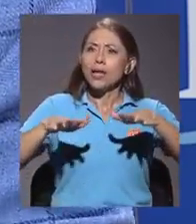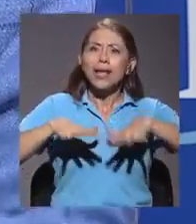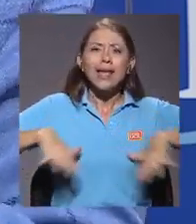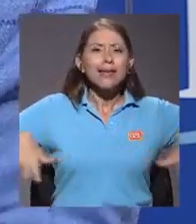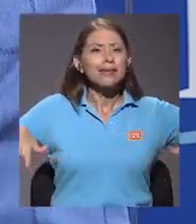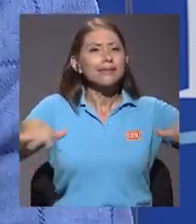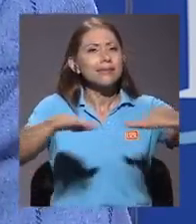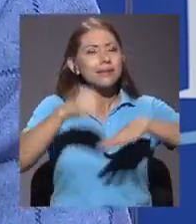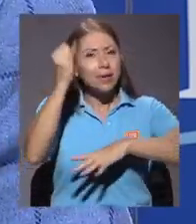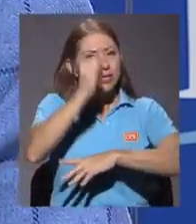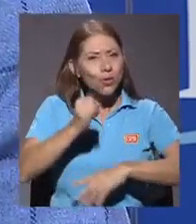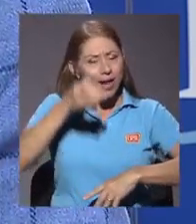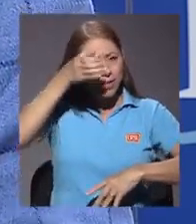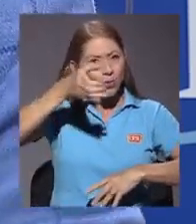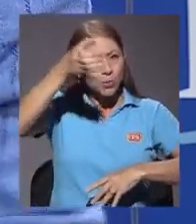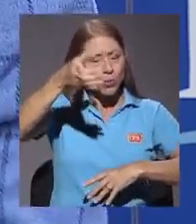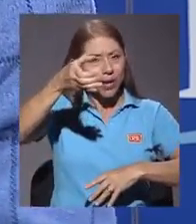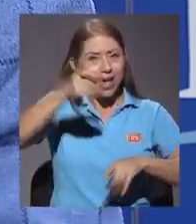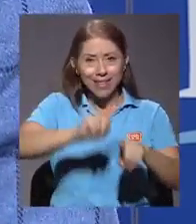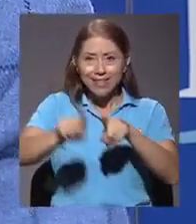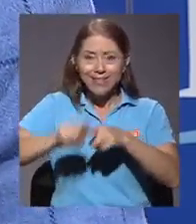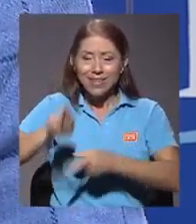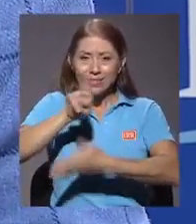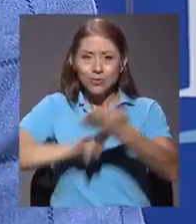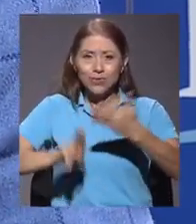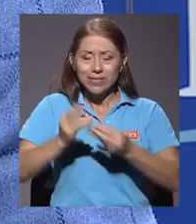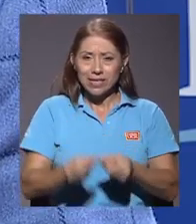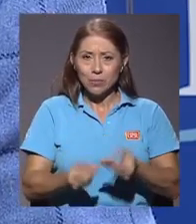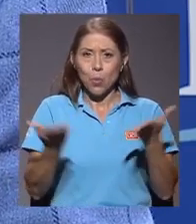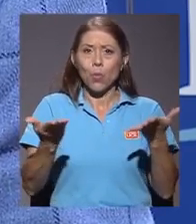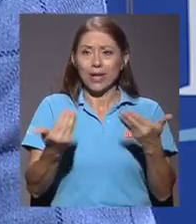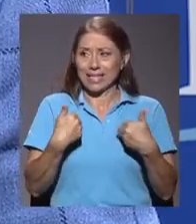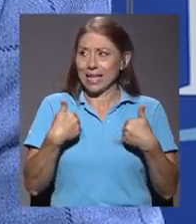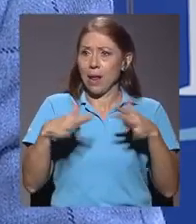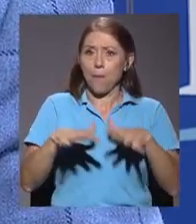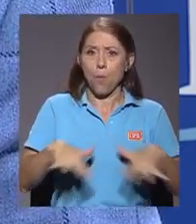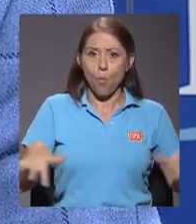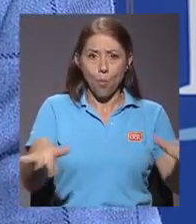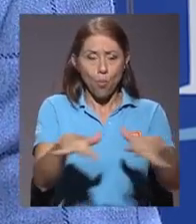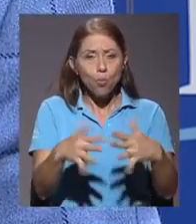y cultura que las universidades públicas generamos en nuestros campus?